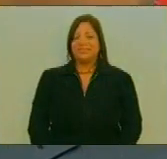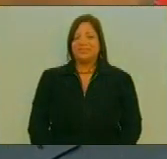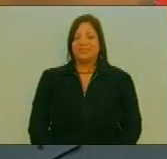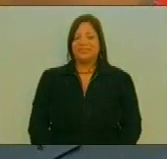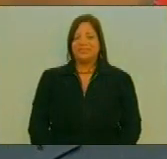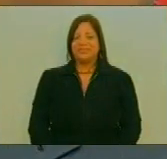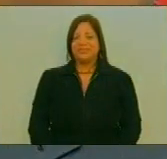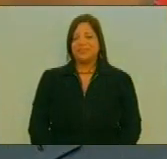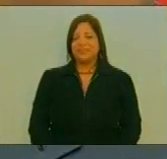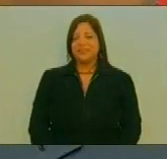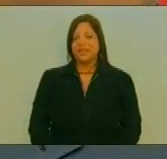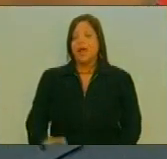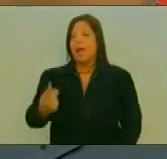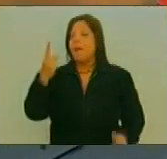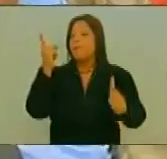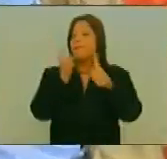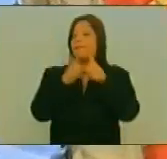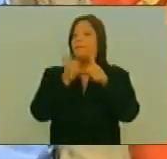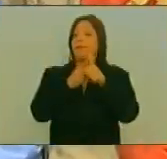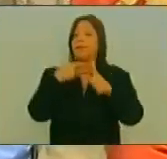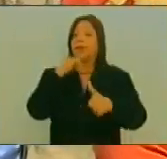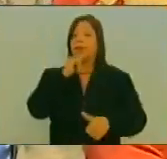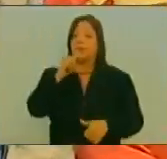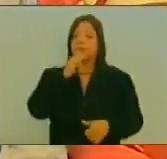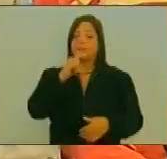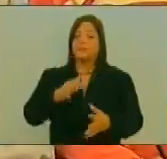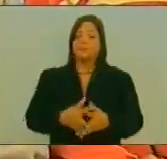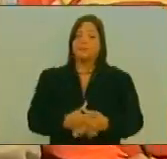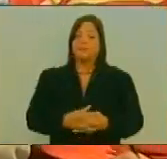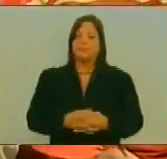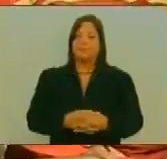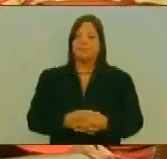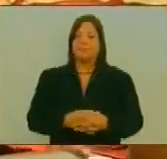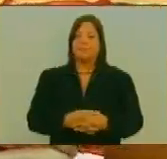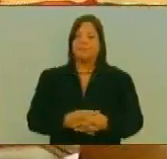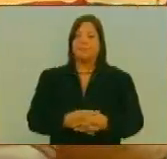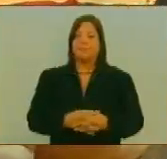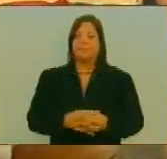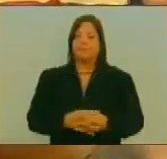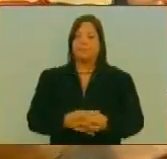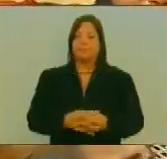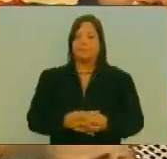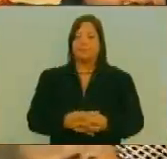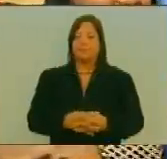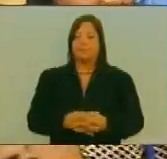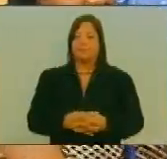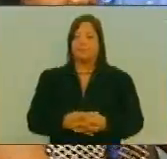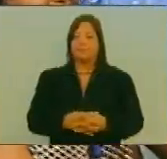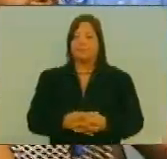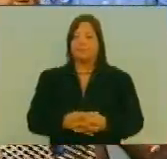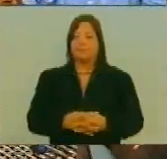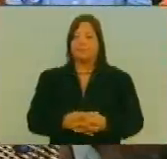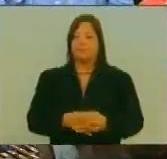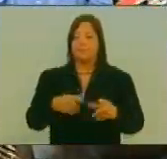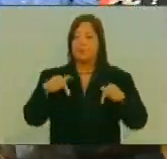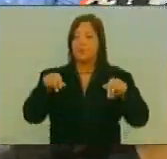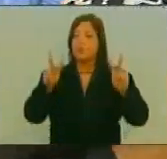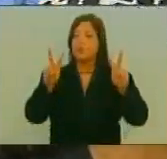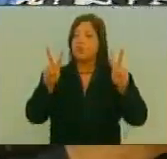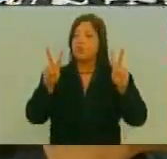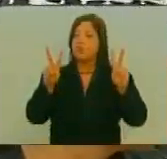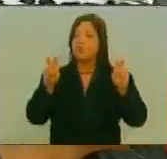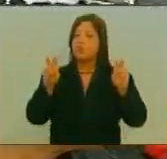Creo que lo primero Que debemos decir aquí Es que un nuevo